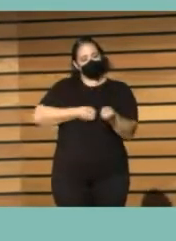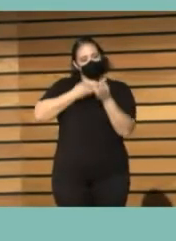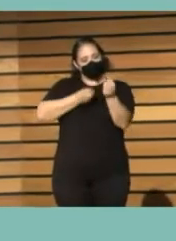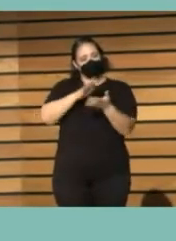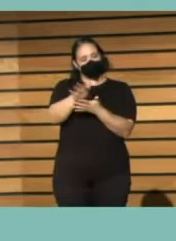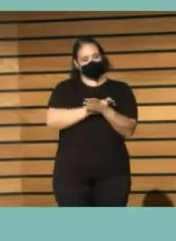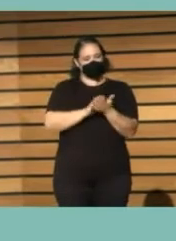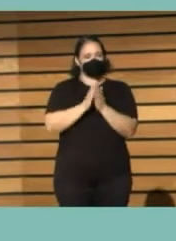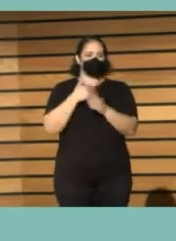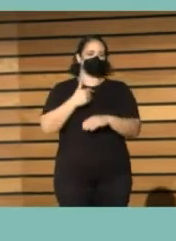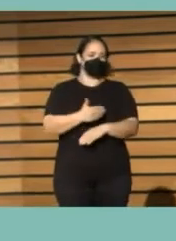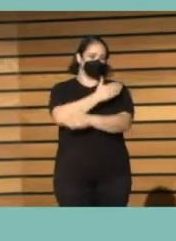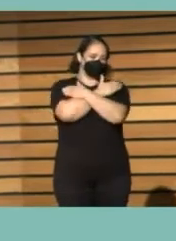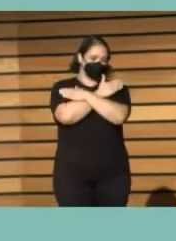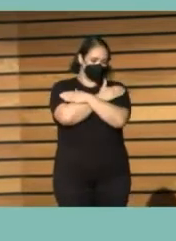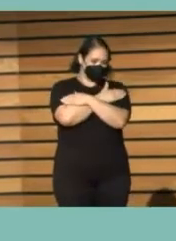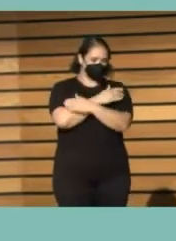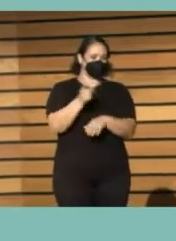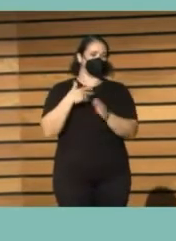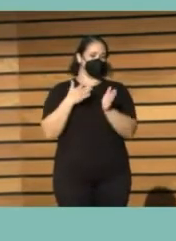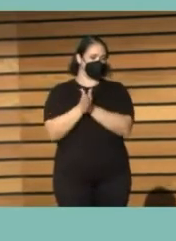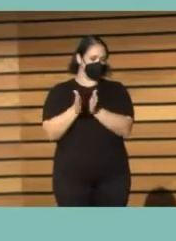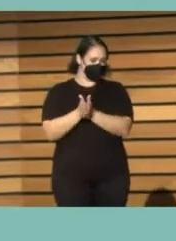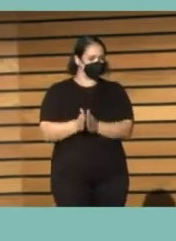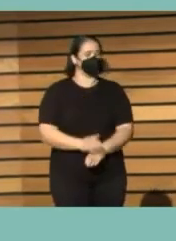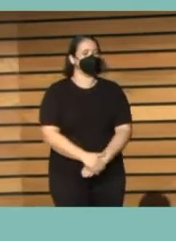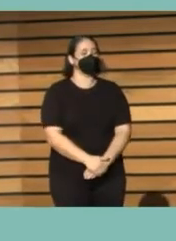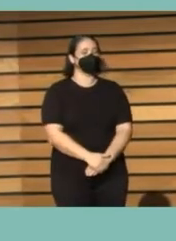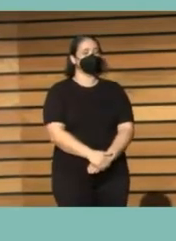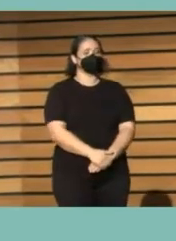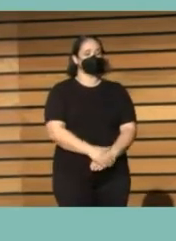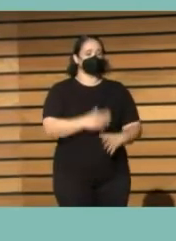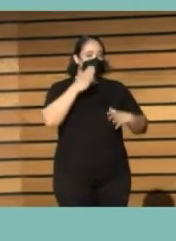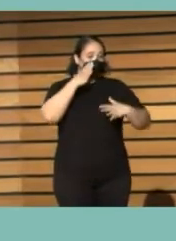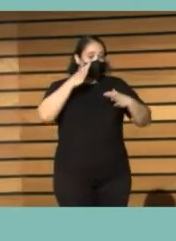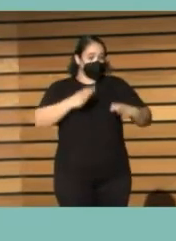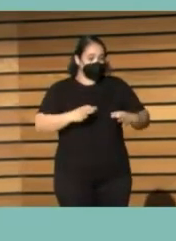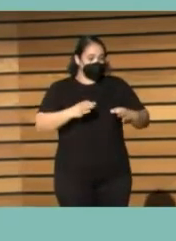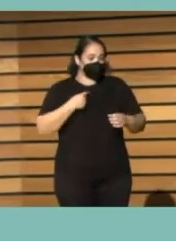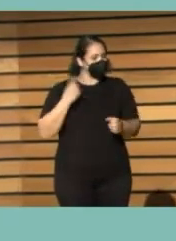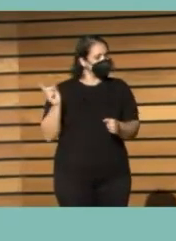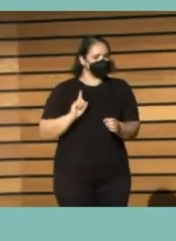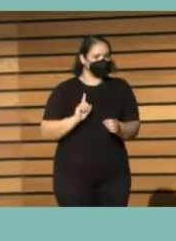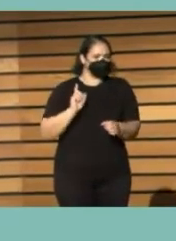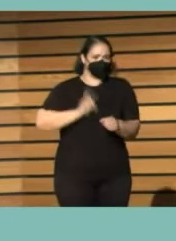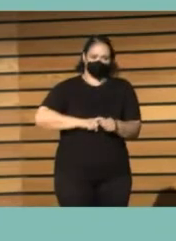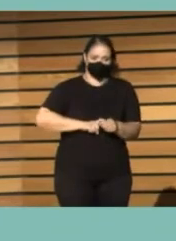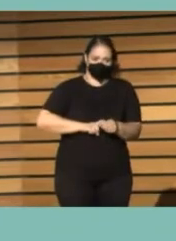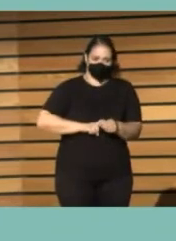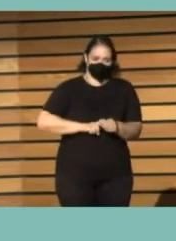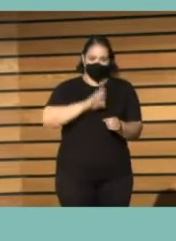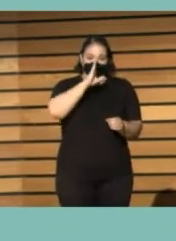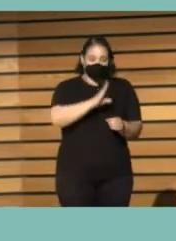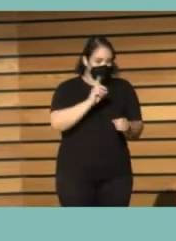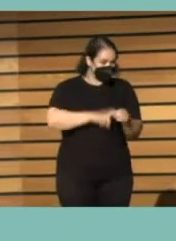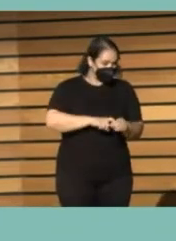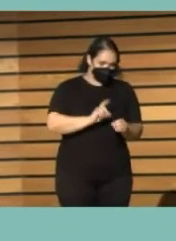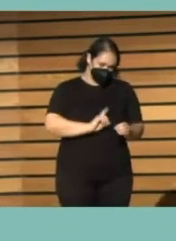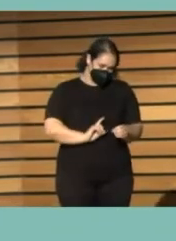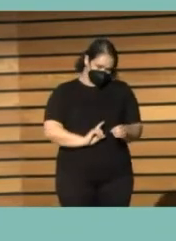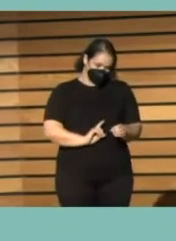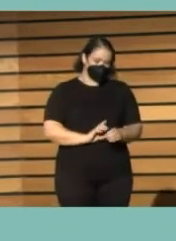Mando un abrazo desde aquí a Laura y yo en realidad no participo directamente en